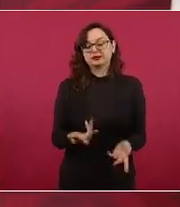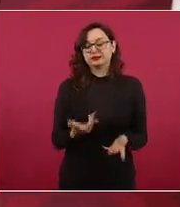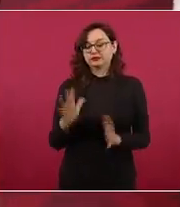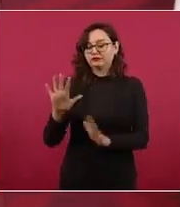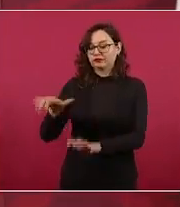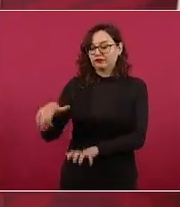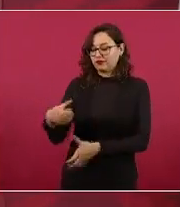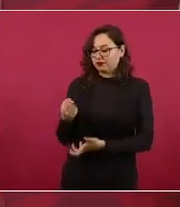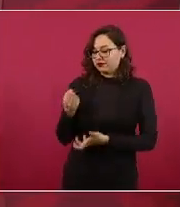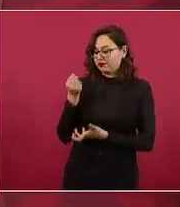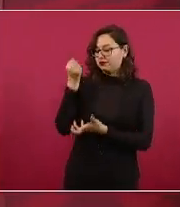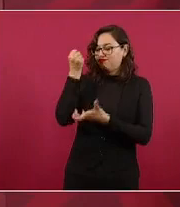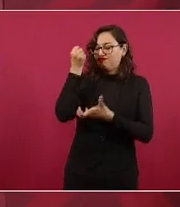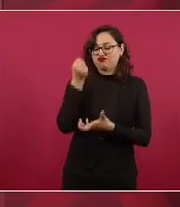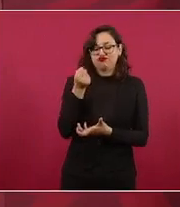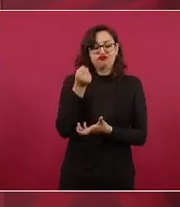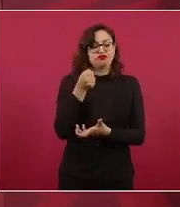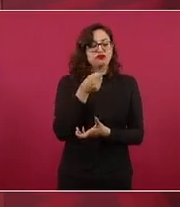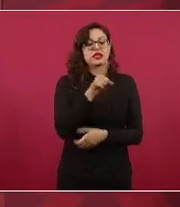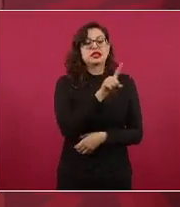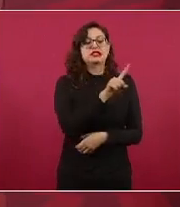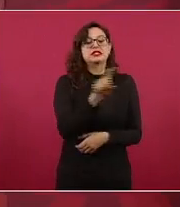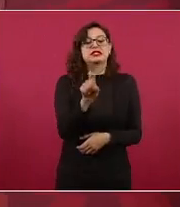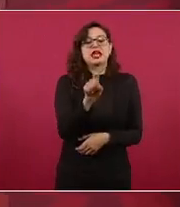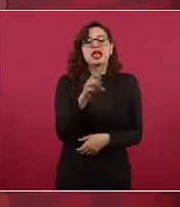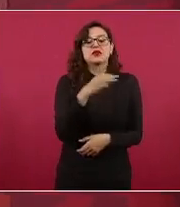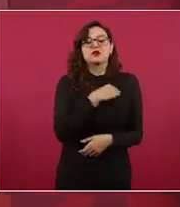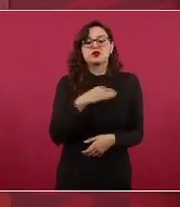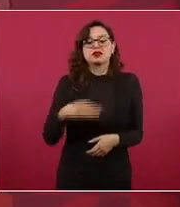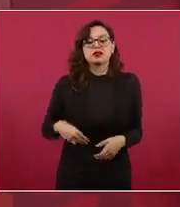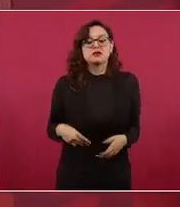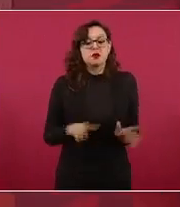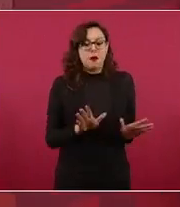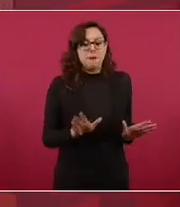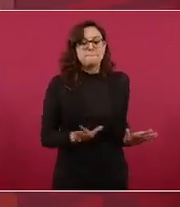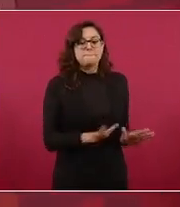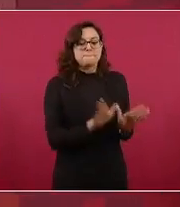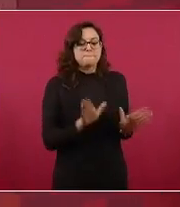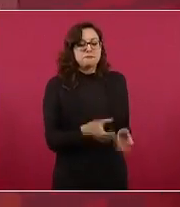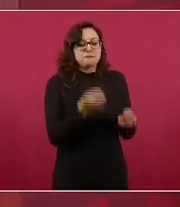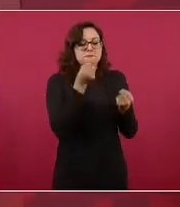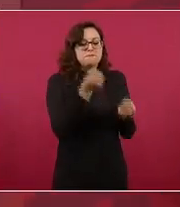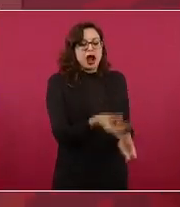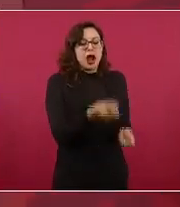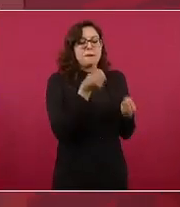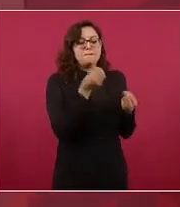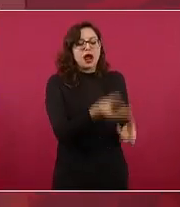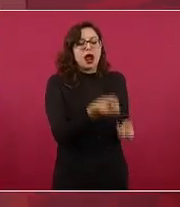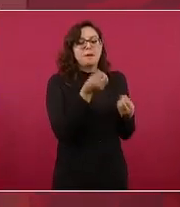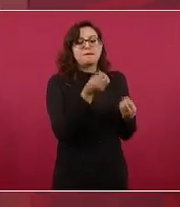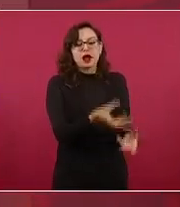en regiones del país no fue horizontal